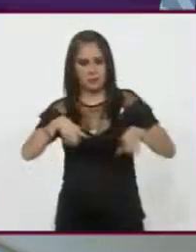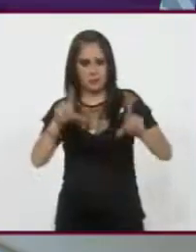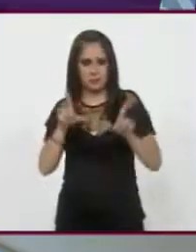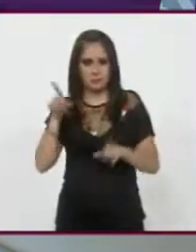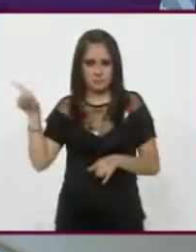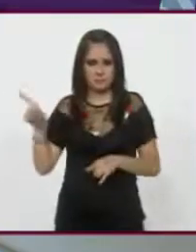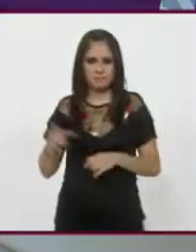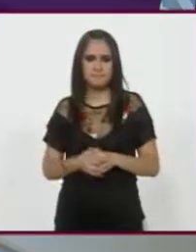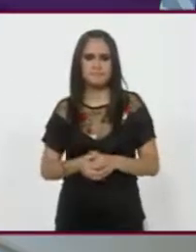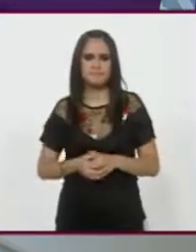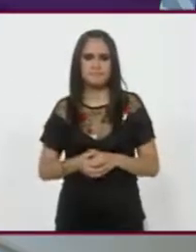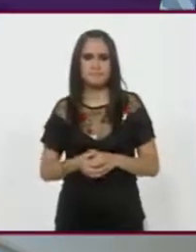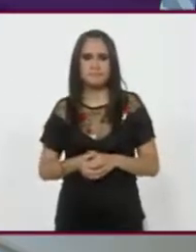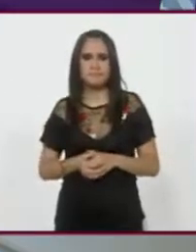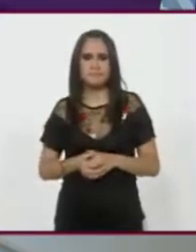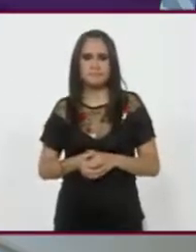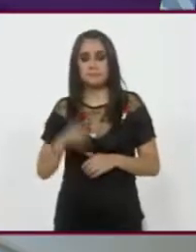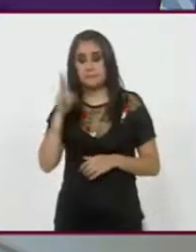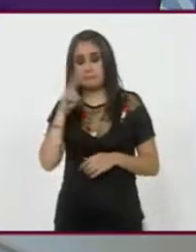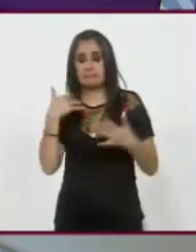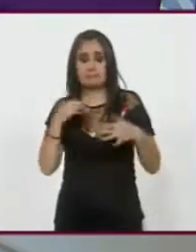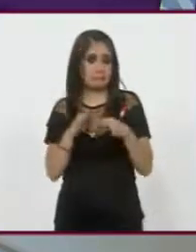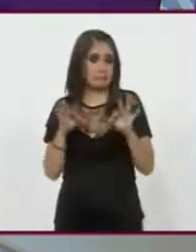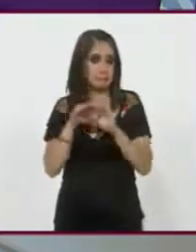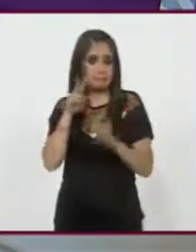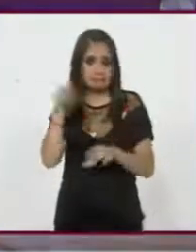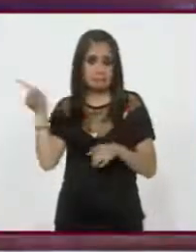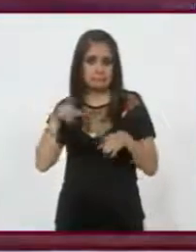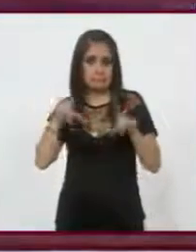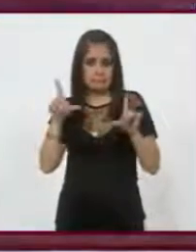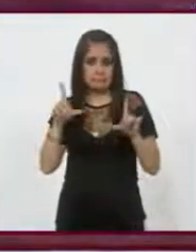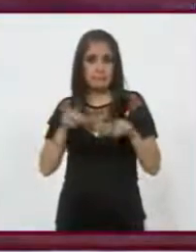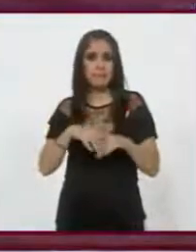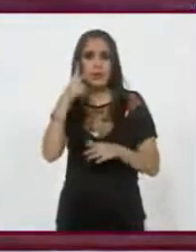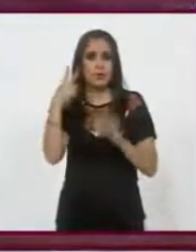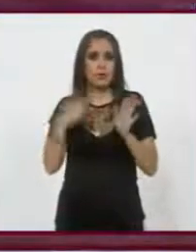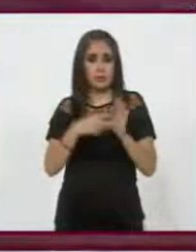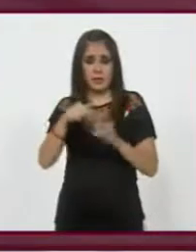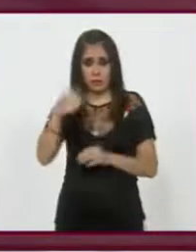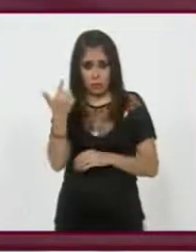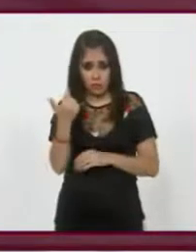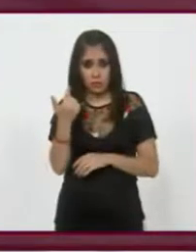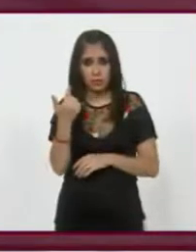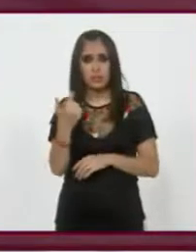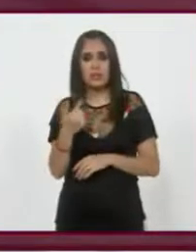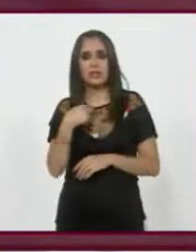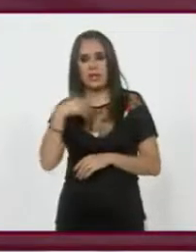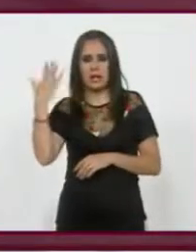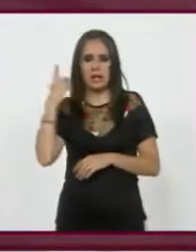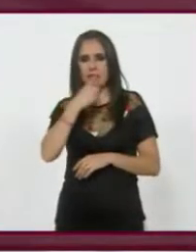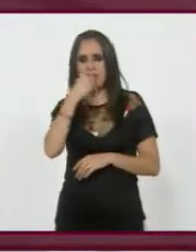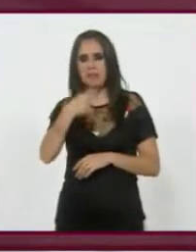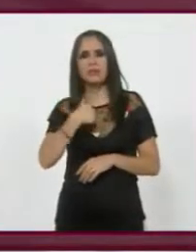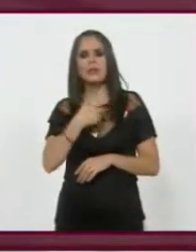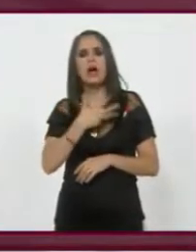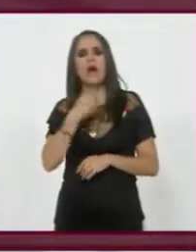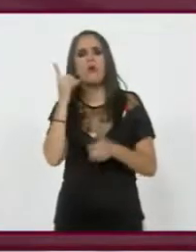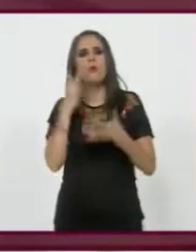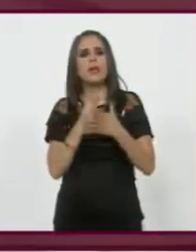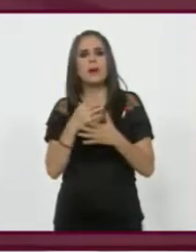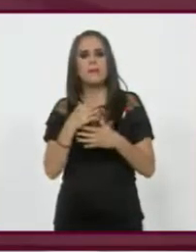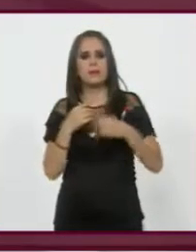Este me parece, pues, muy revelador, Javier. En 2012, lo habíamos comentado ya, solamente teníamos dos